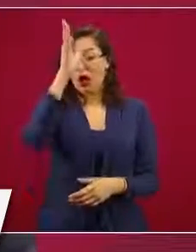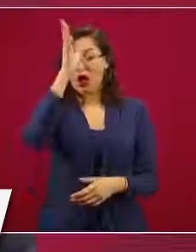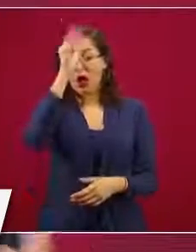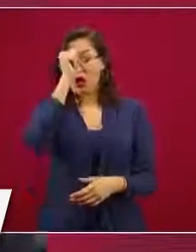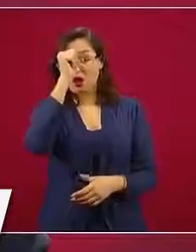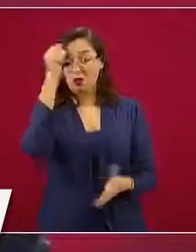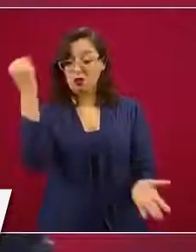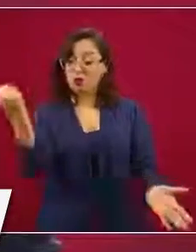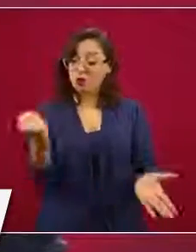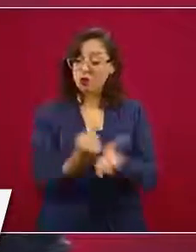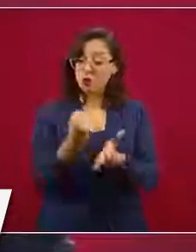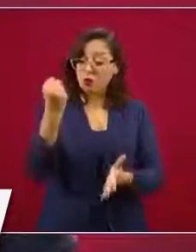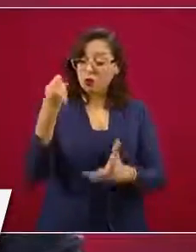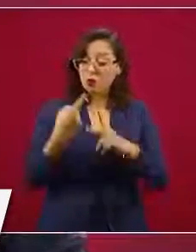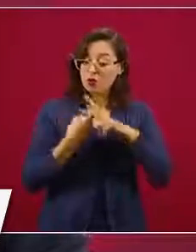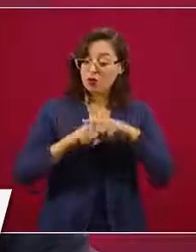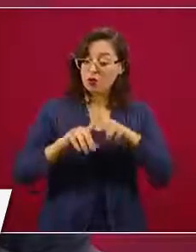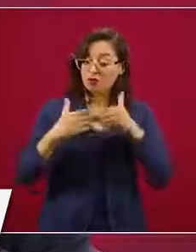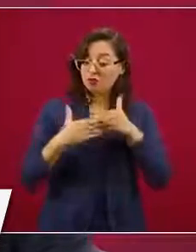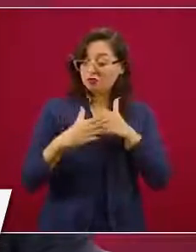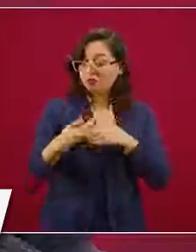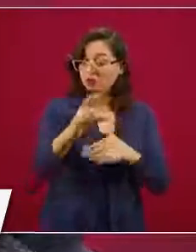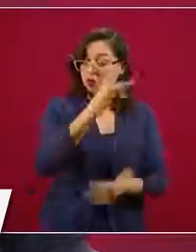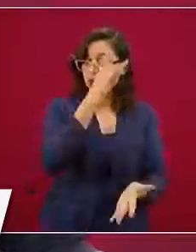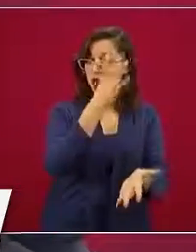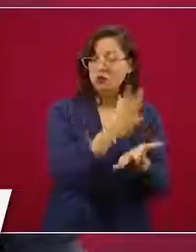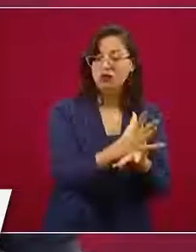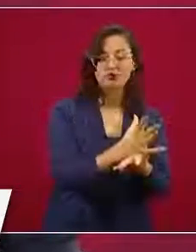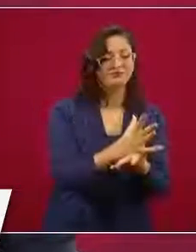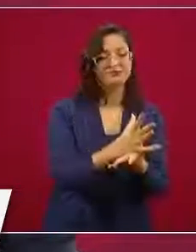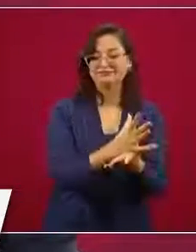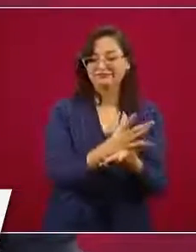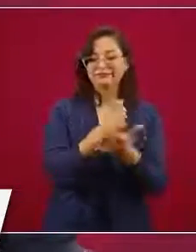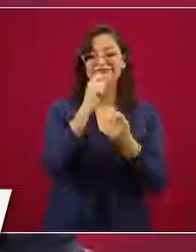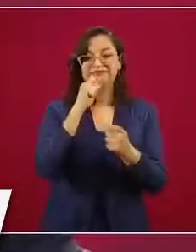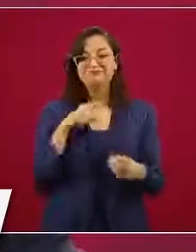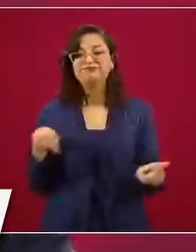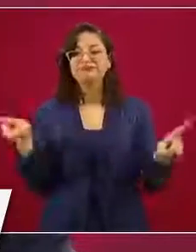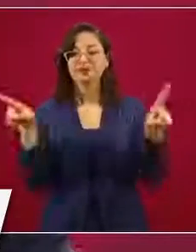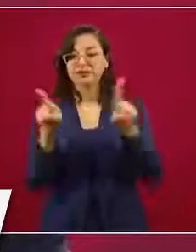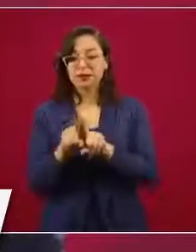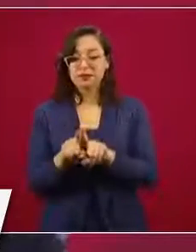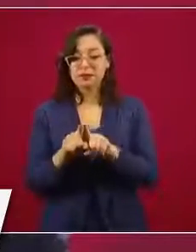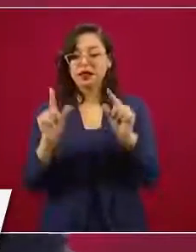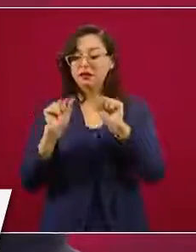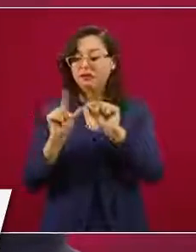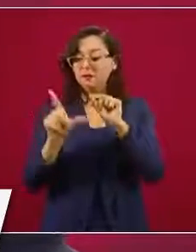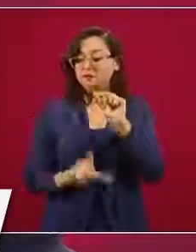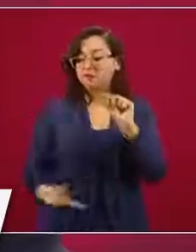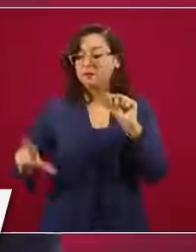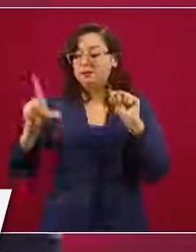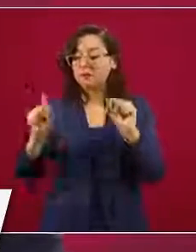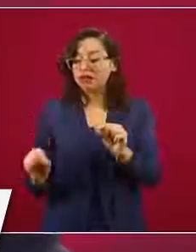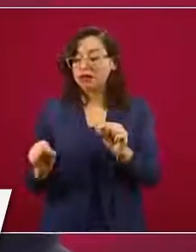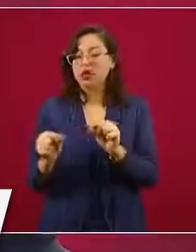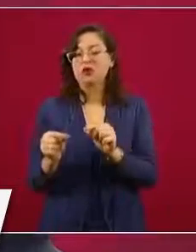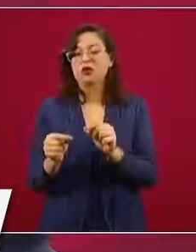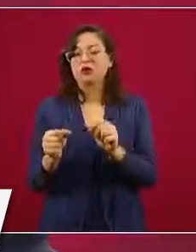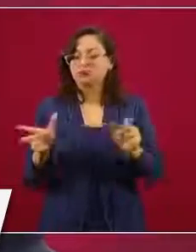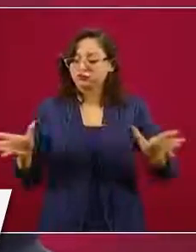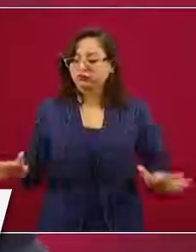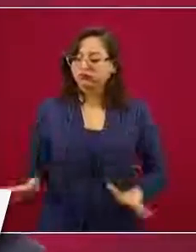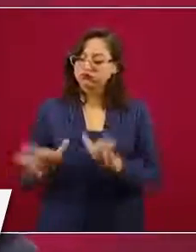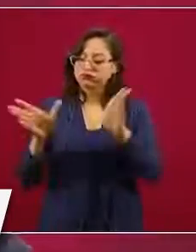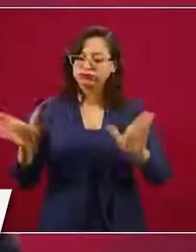que dije, sino iniciamos una presencia muy relevante de México para la inversión, el empleo y el